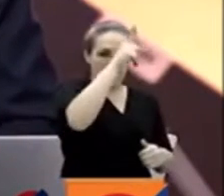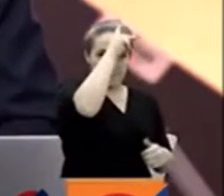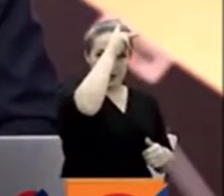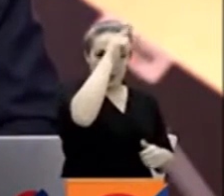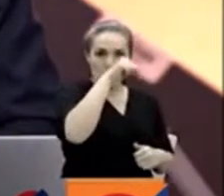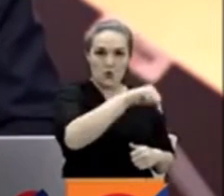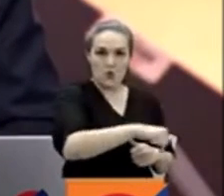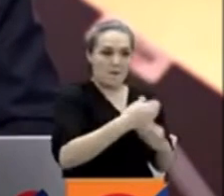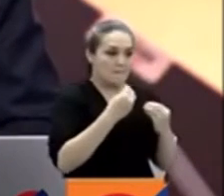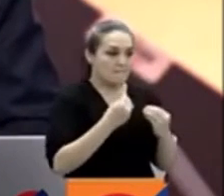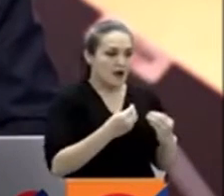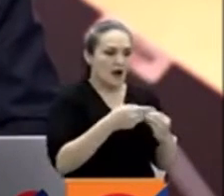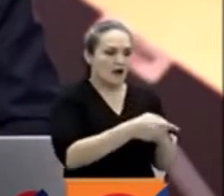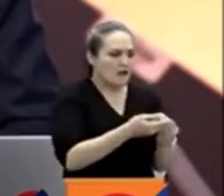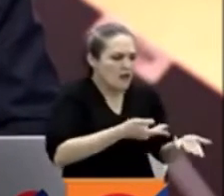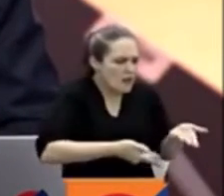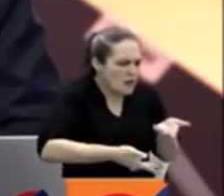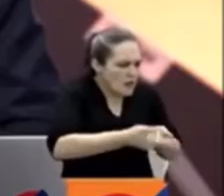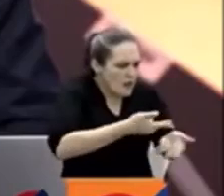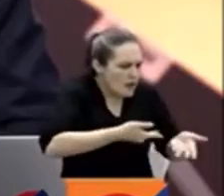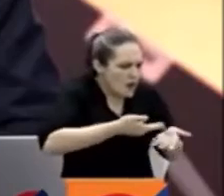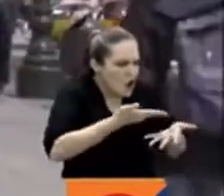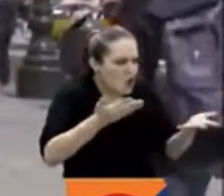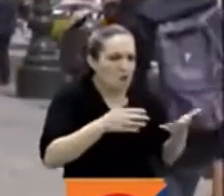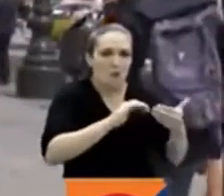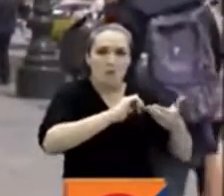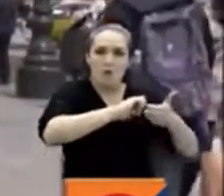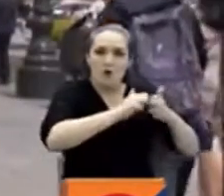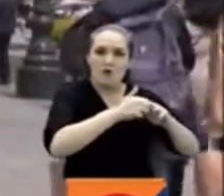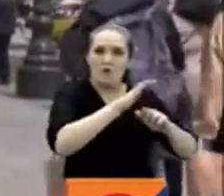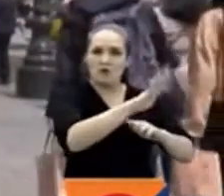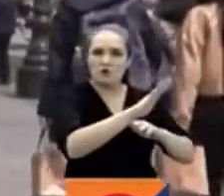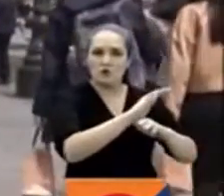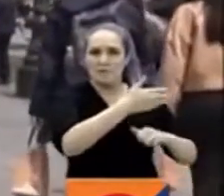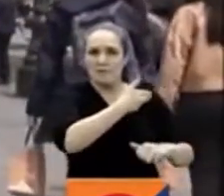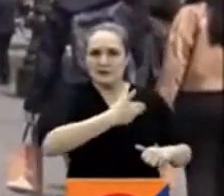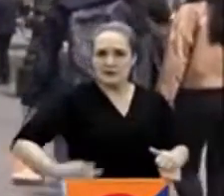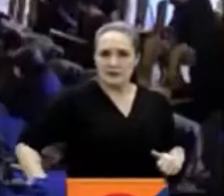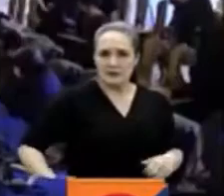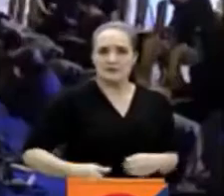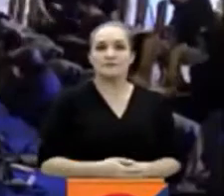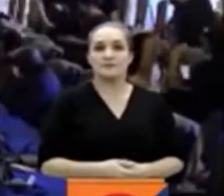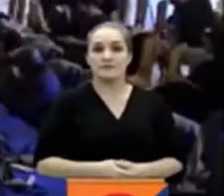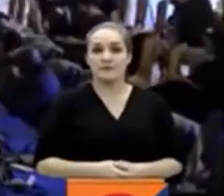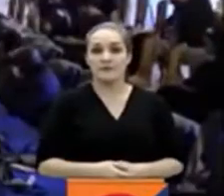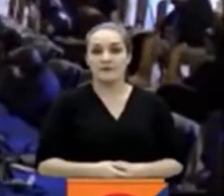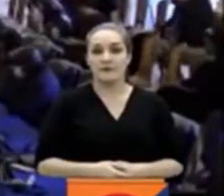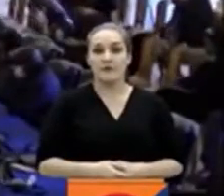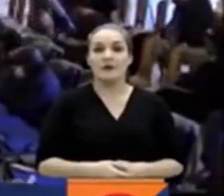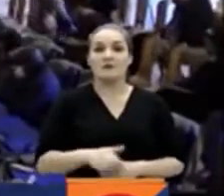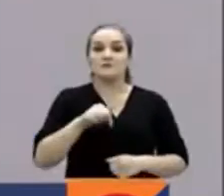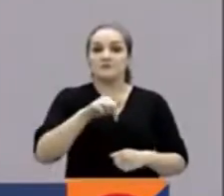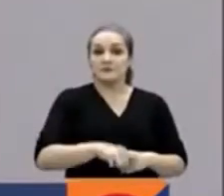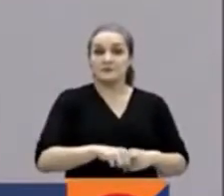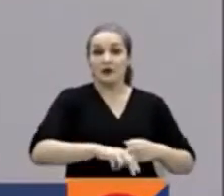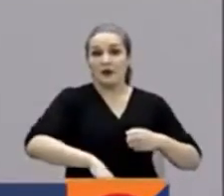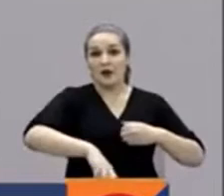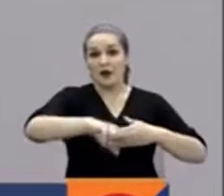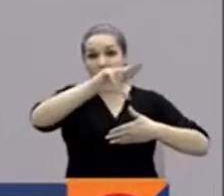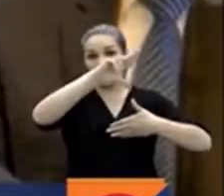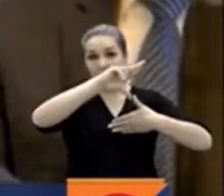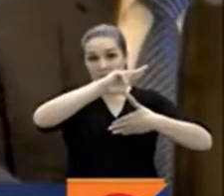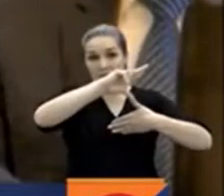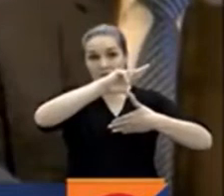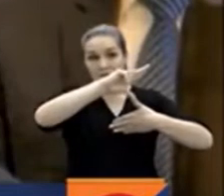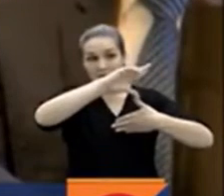es analizar la crisis institucional de ese país. América, o por lo menos su manifestación multilateral, la OEA,